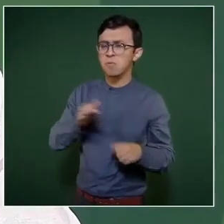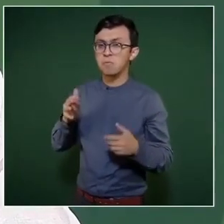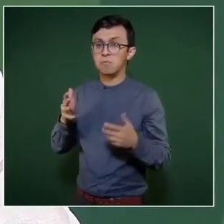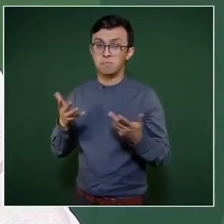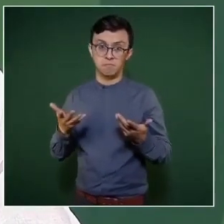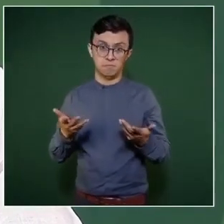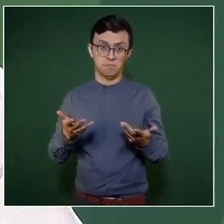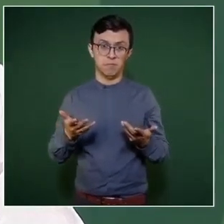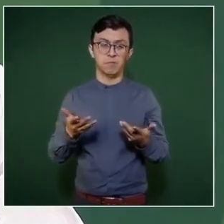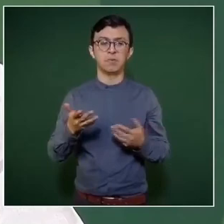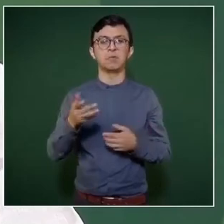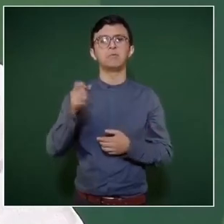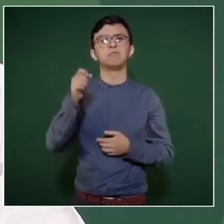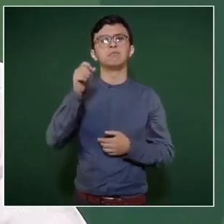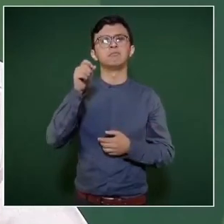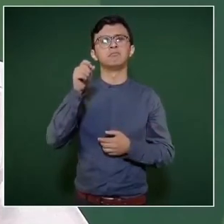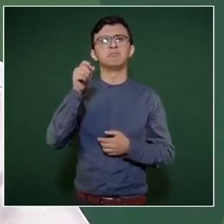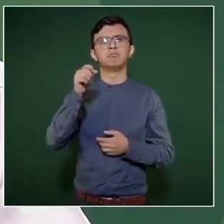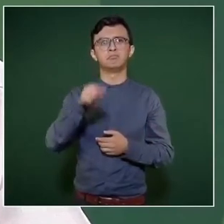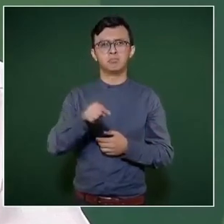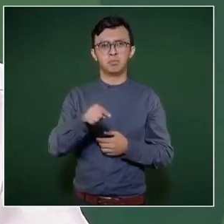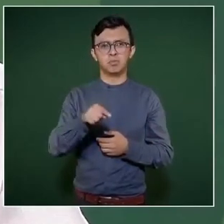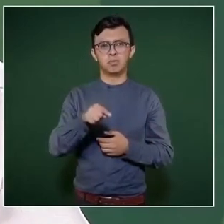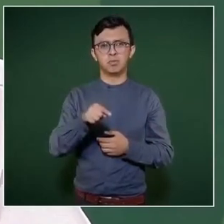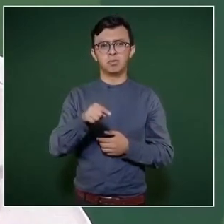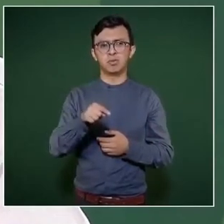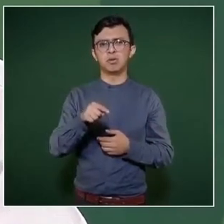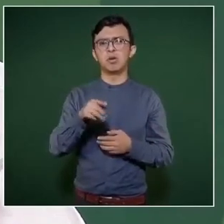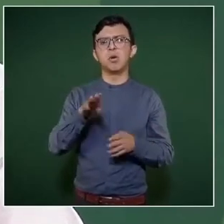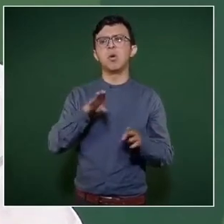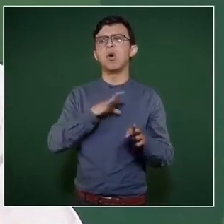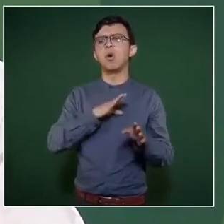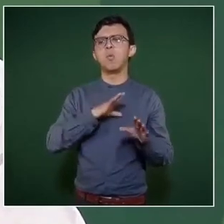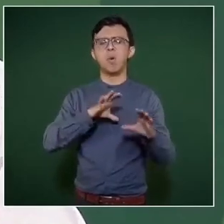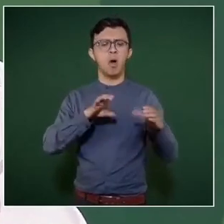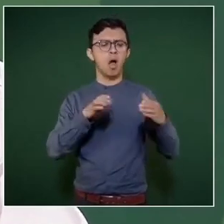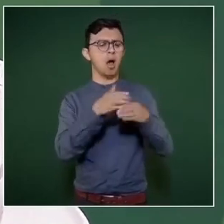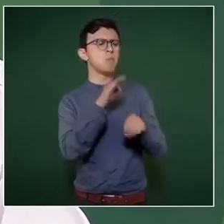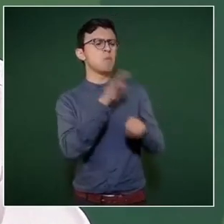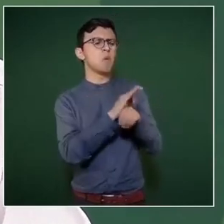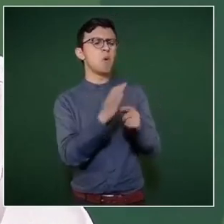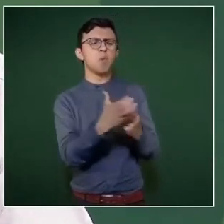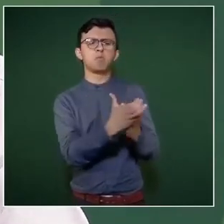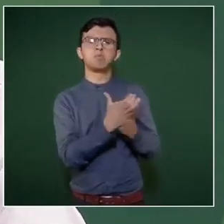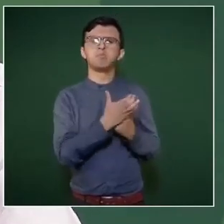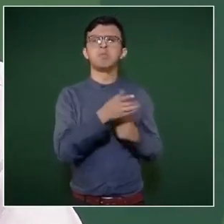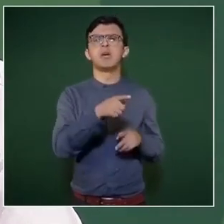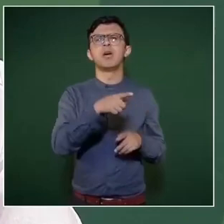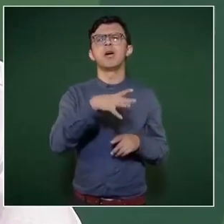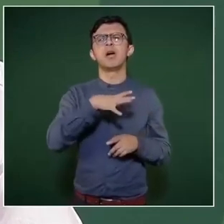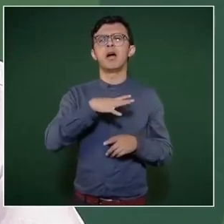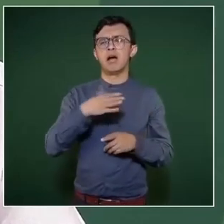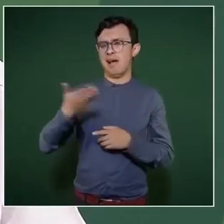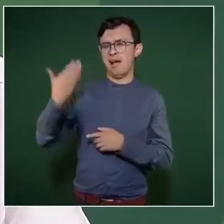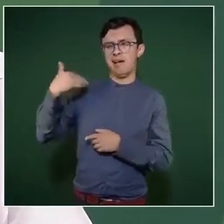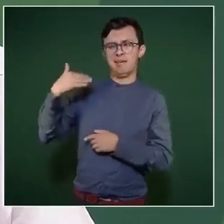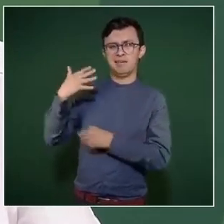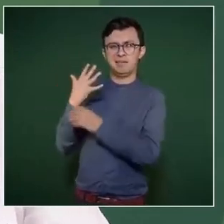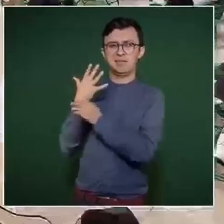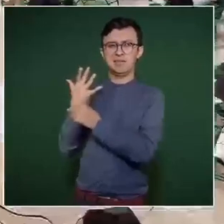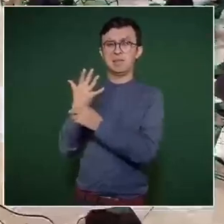debe ser acomodaticio, como se decía antes,